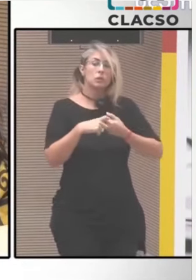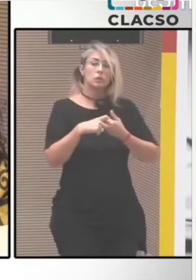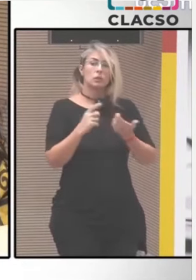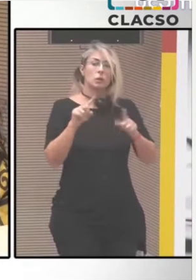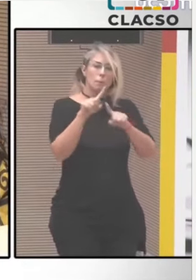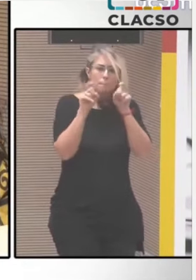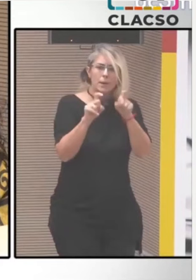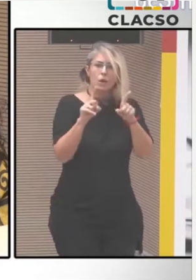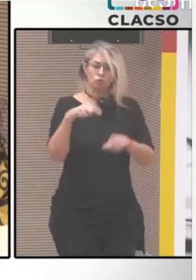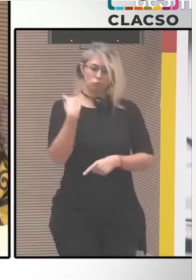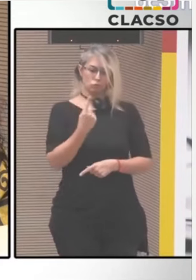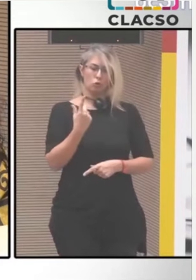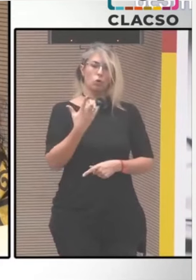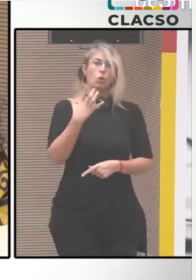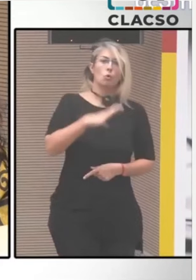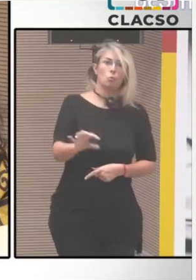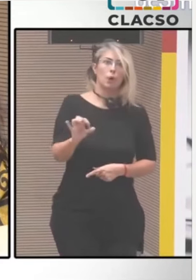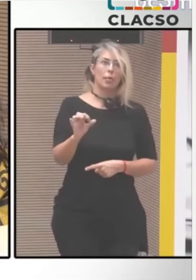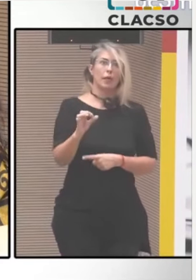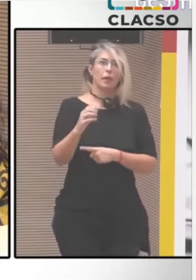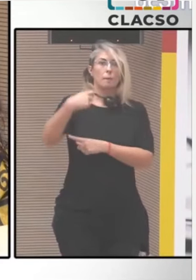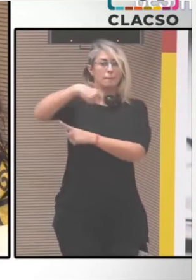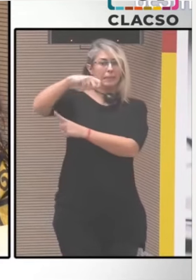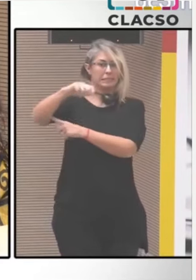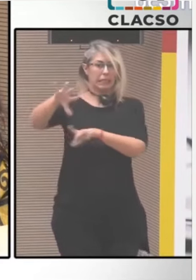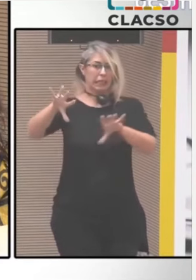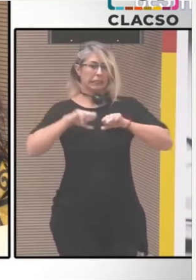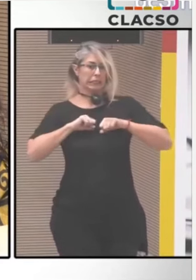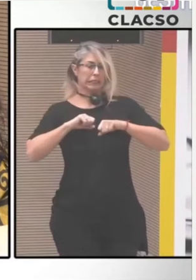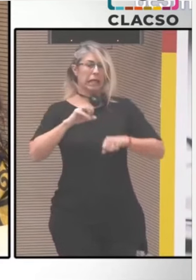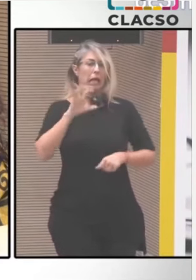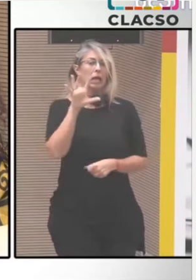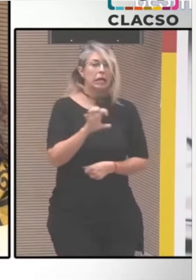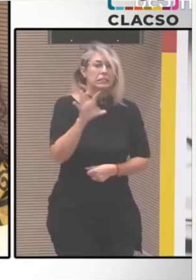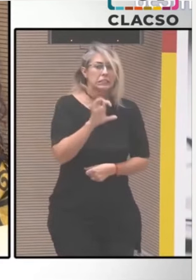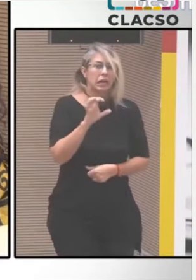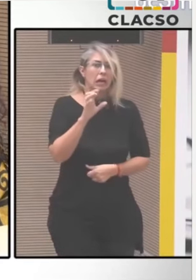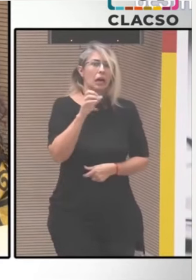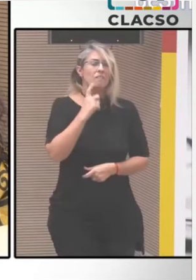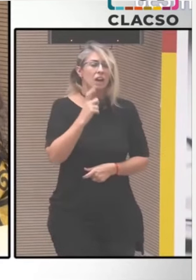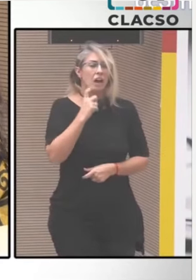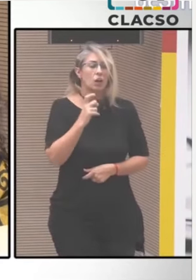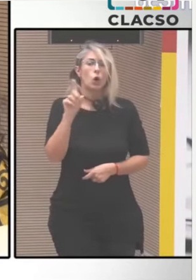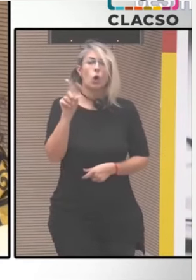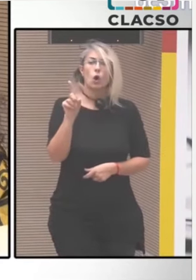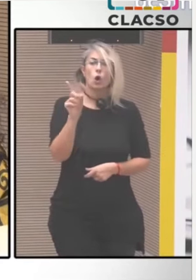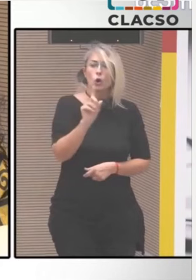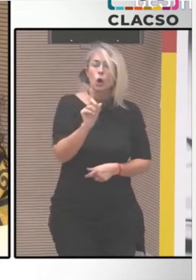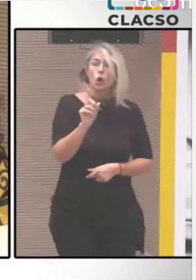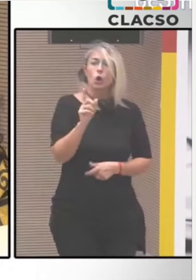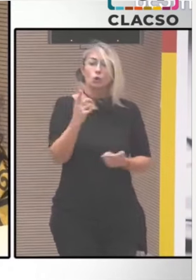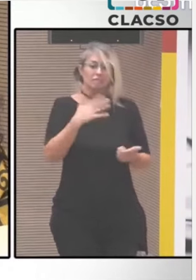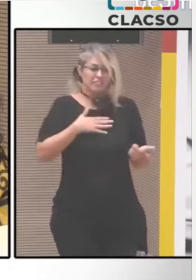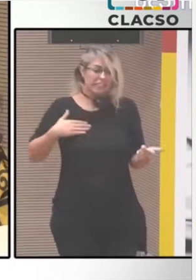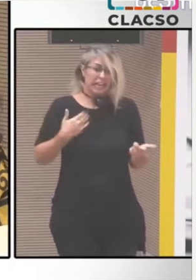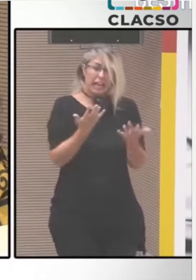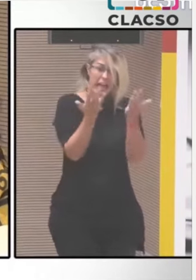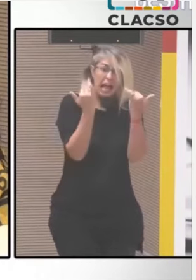conjunto. Antes de despedirme, Gustavo, simplemente mencionar que si hablamos de democracia,